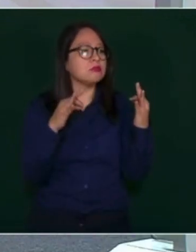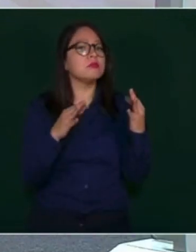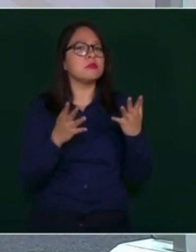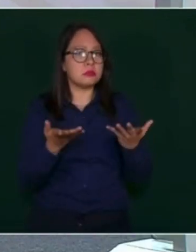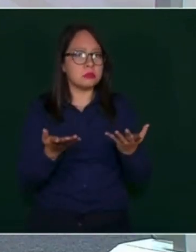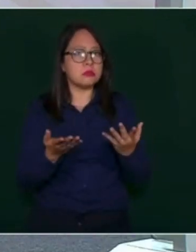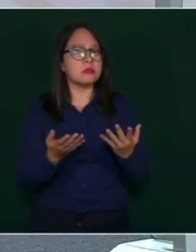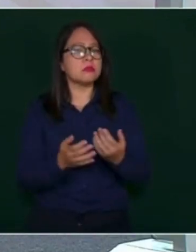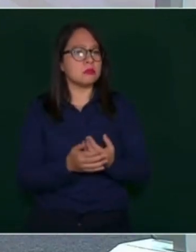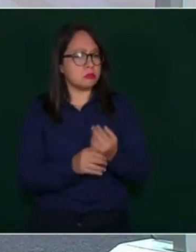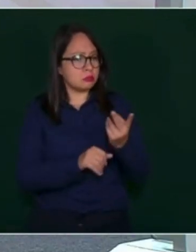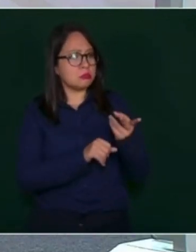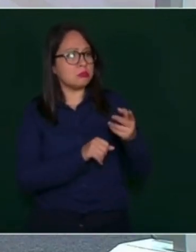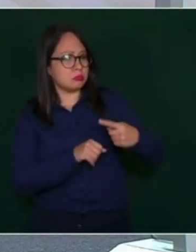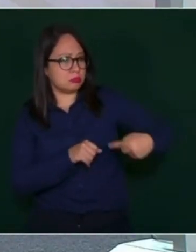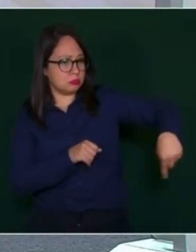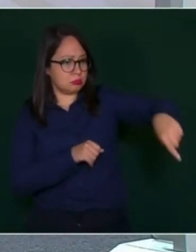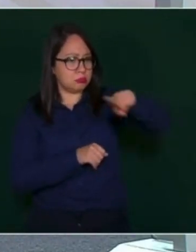Los invito a ellos.